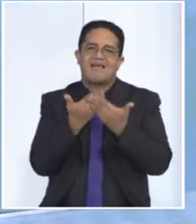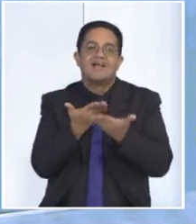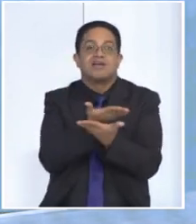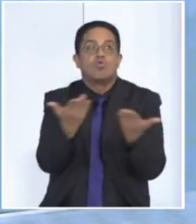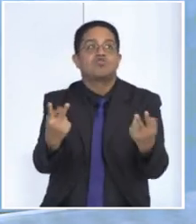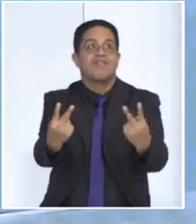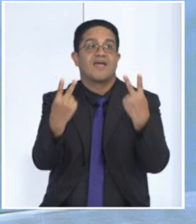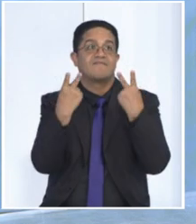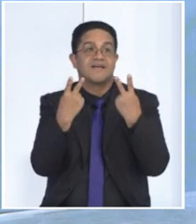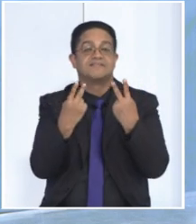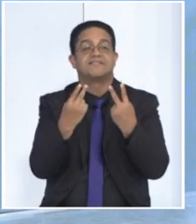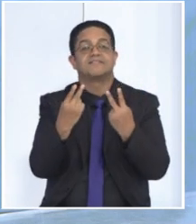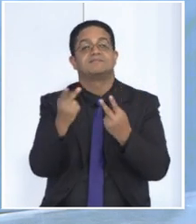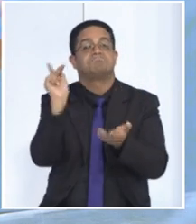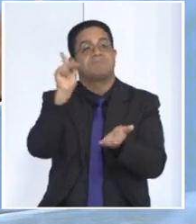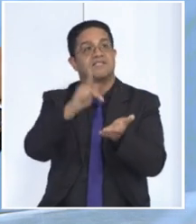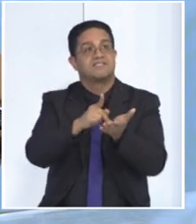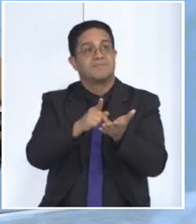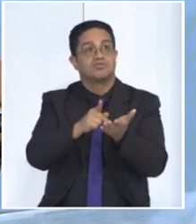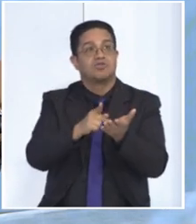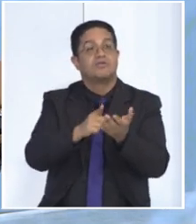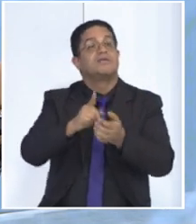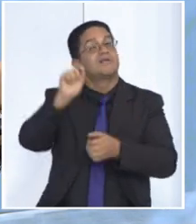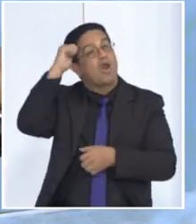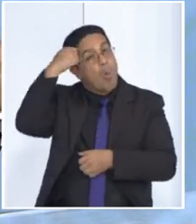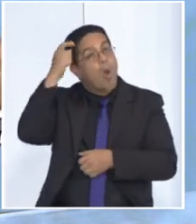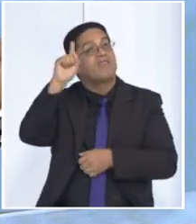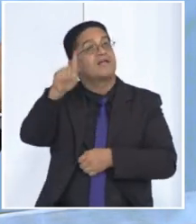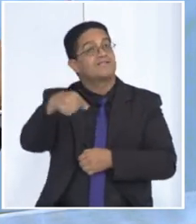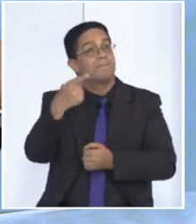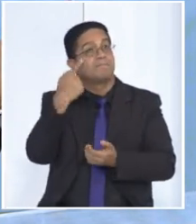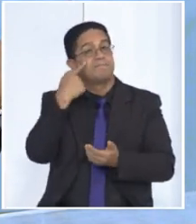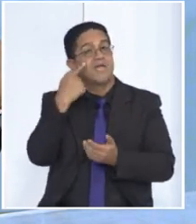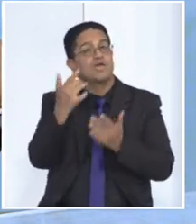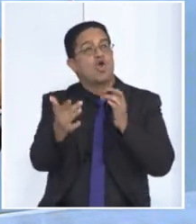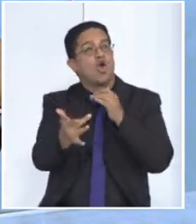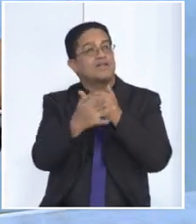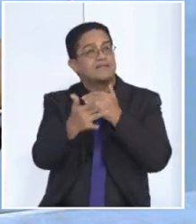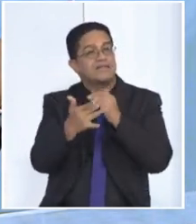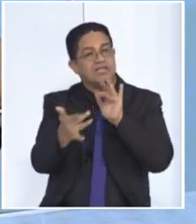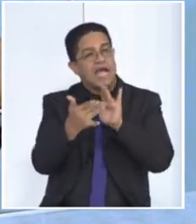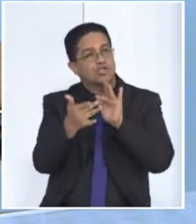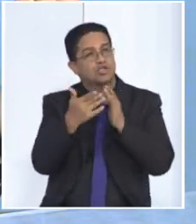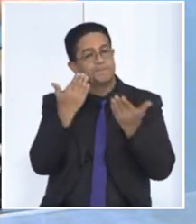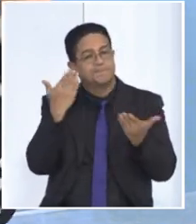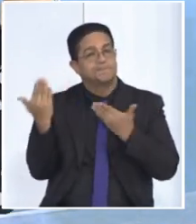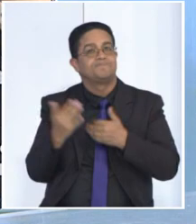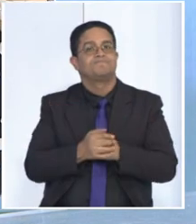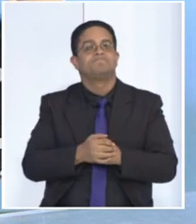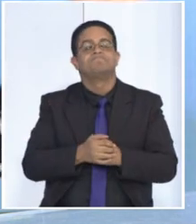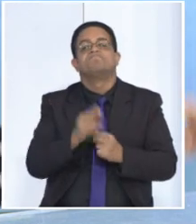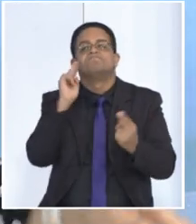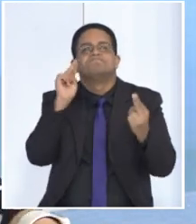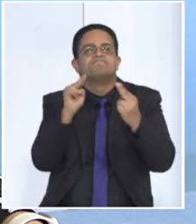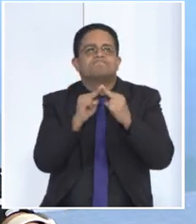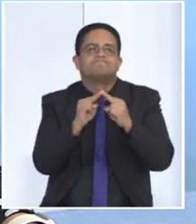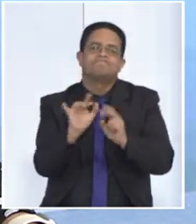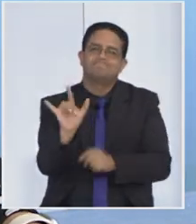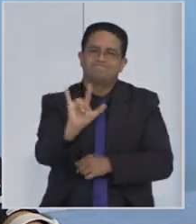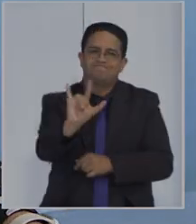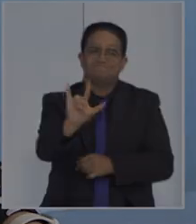ustedes por la sintonía y la participación. Nuestras redes activas para ustedes, arroba salud-gb, arroba Daniela J. Salas. Será hasta una próxima